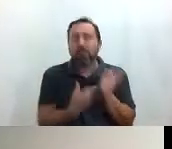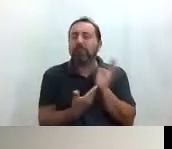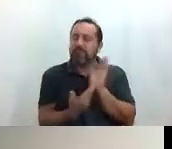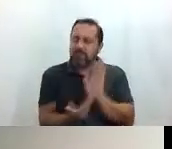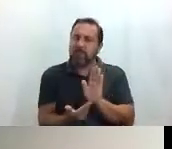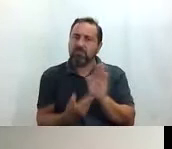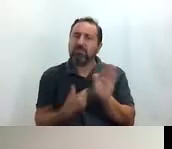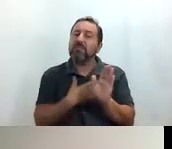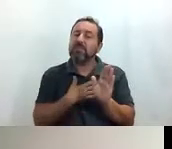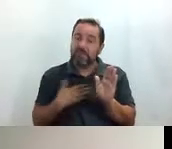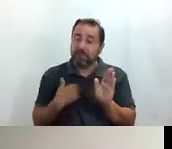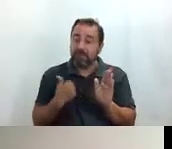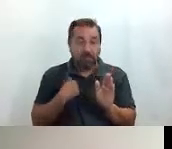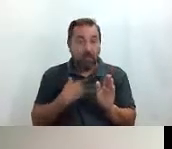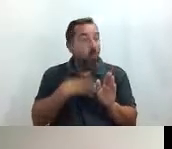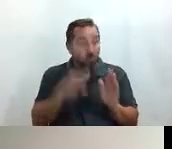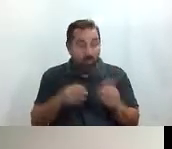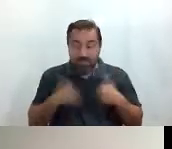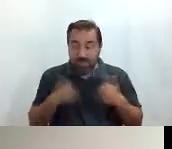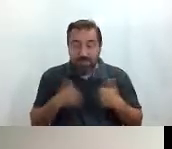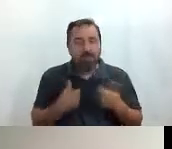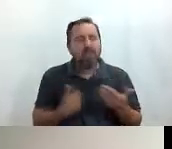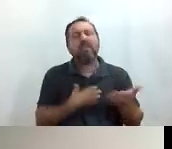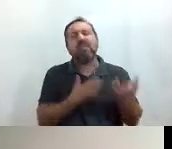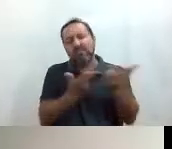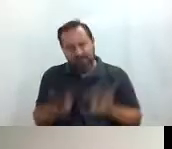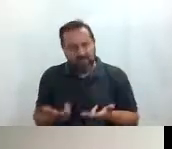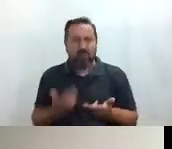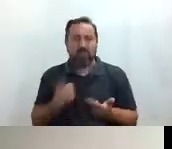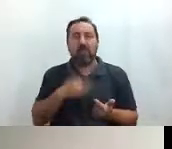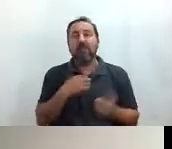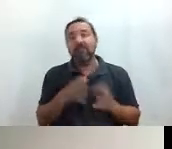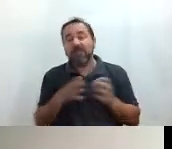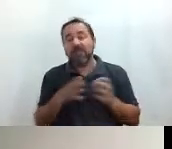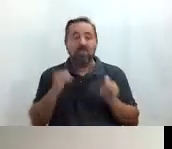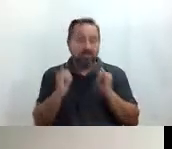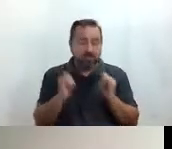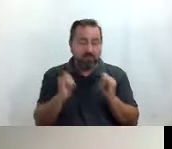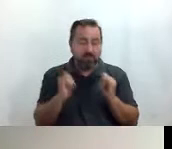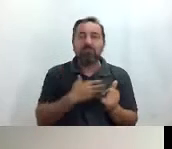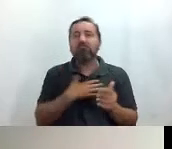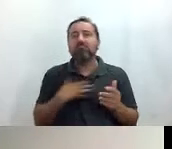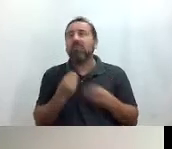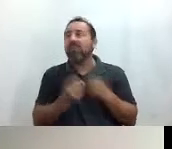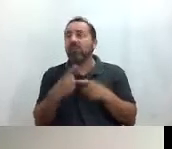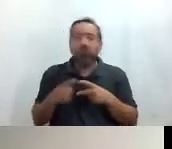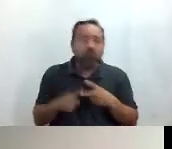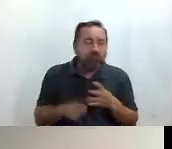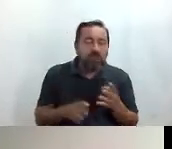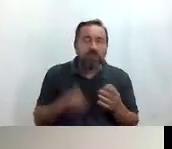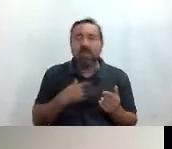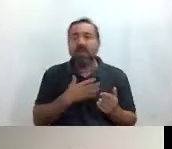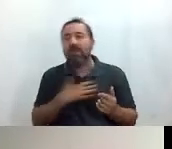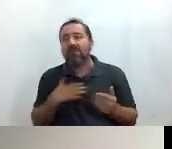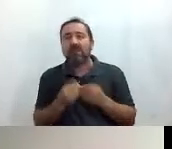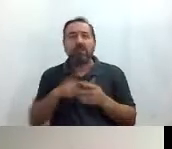queremos es que tan pronto se pueda invitaros a que cuando tengáis ganas de divertiros, cuando tengáis ganas de hacer cosas, cuando tengáis ganas